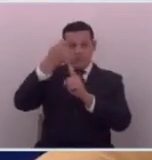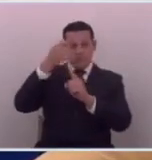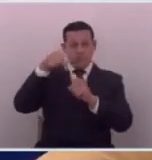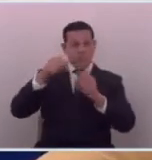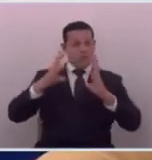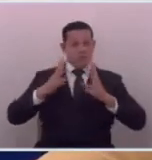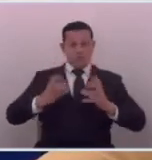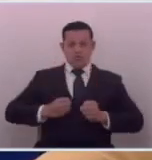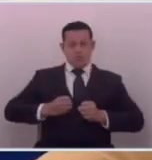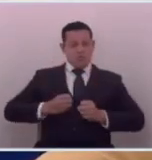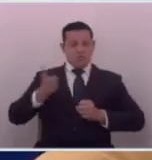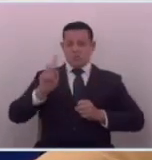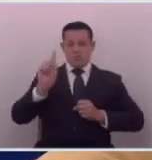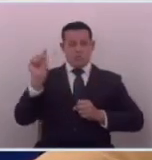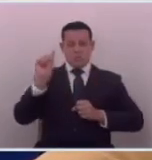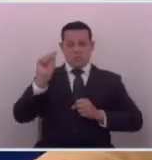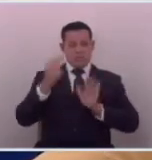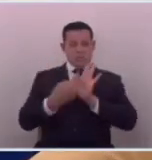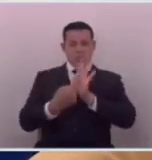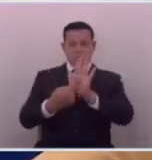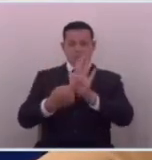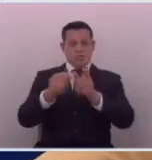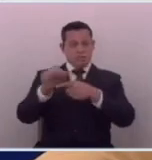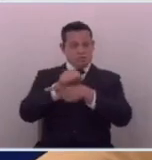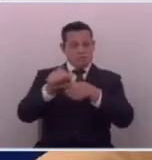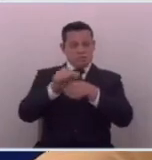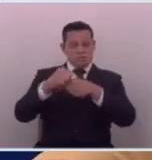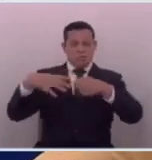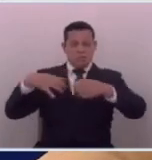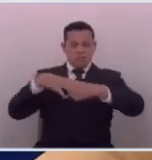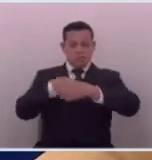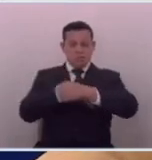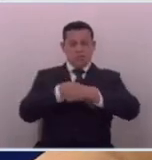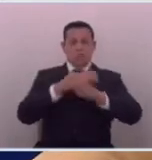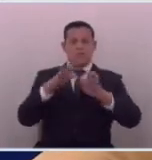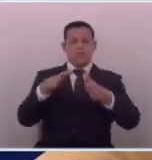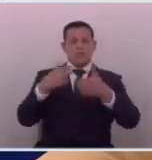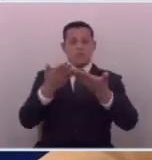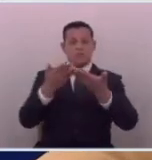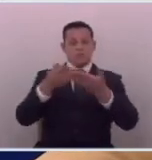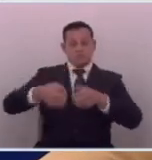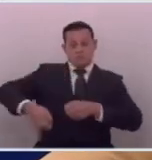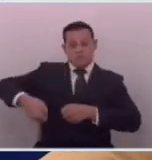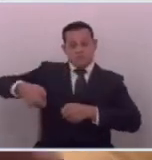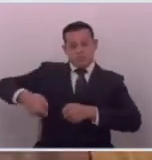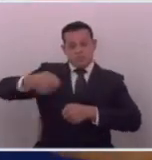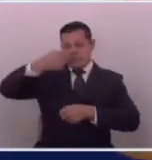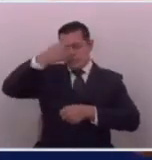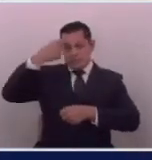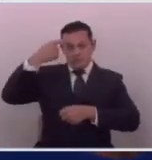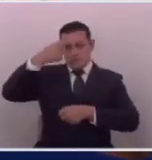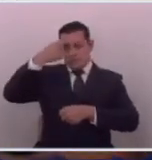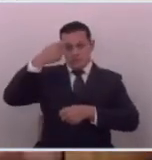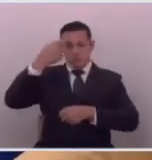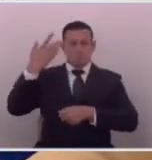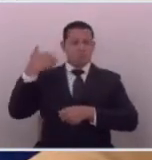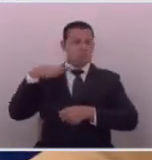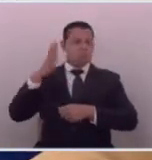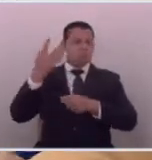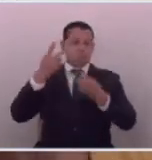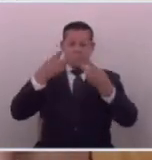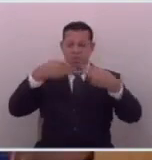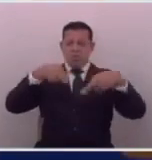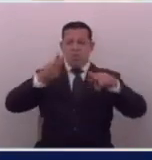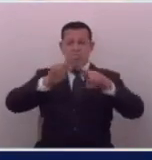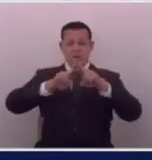no se está prestando a ese tipo de prácticas corruptas en las que los maletines negros eran lo más común